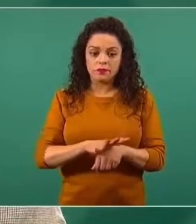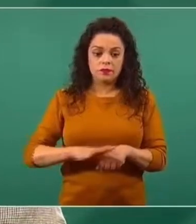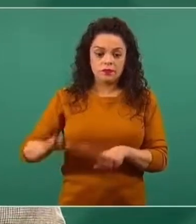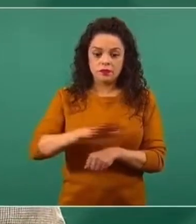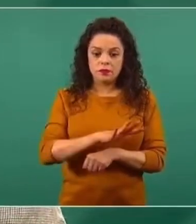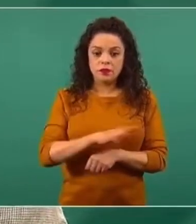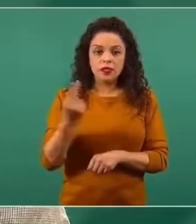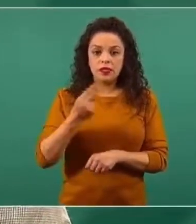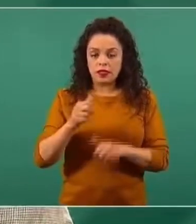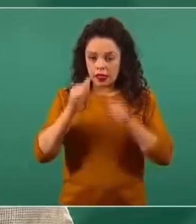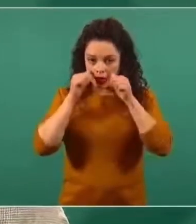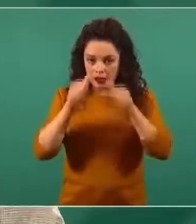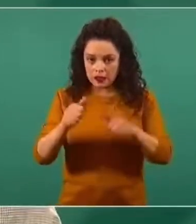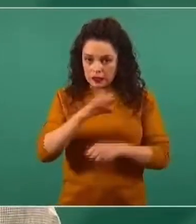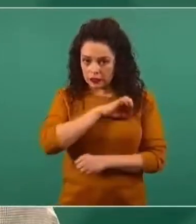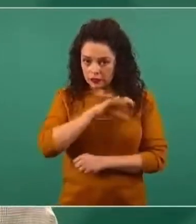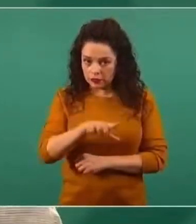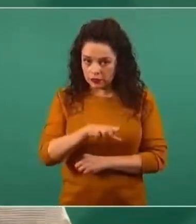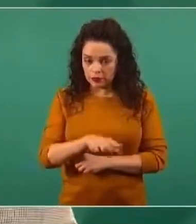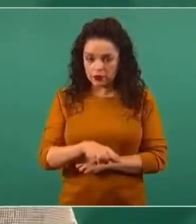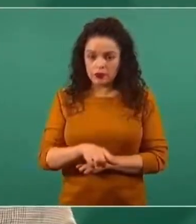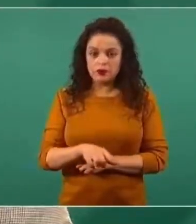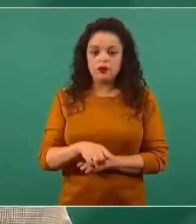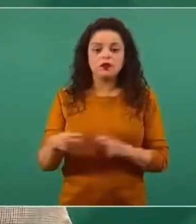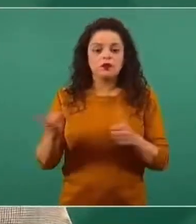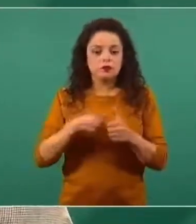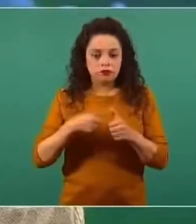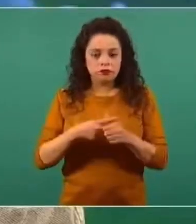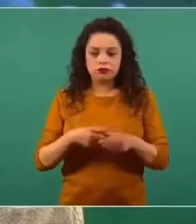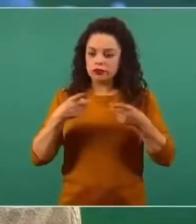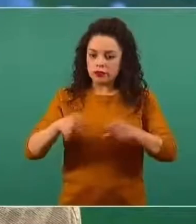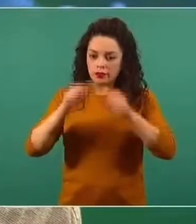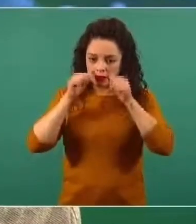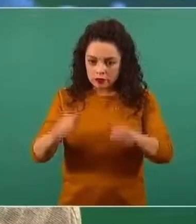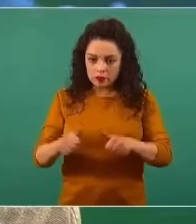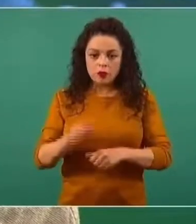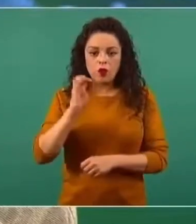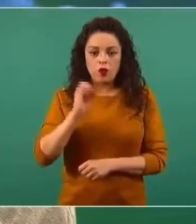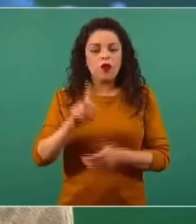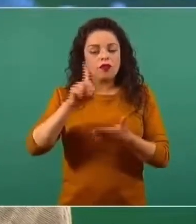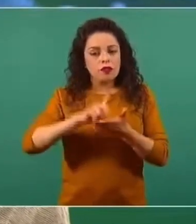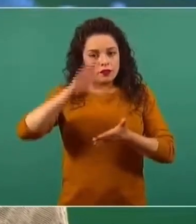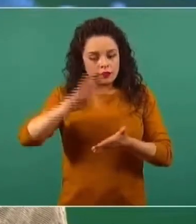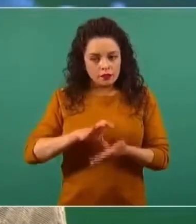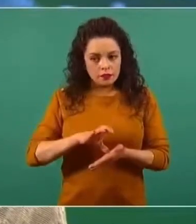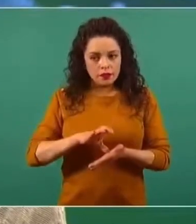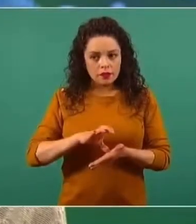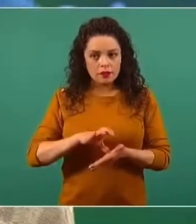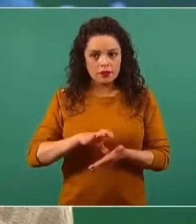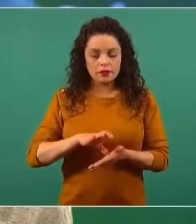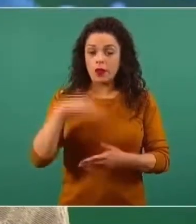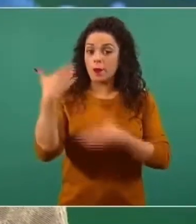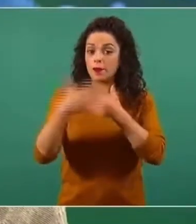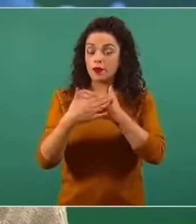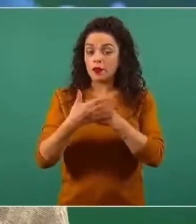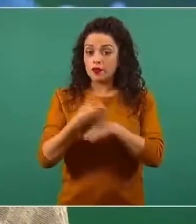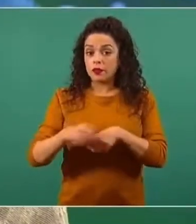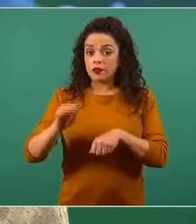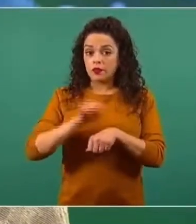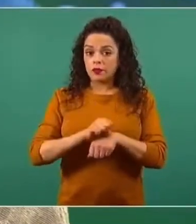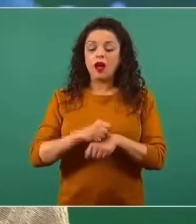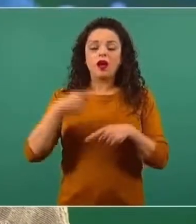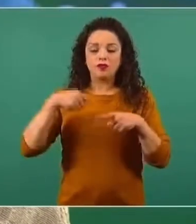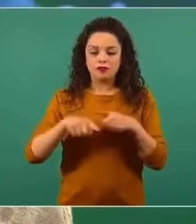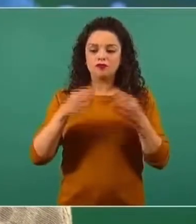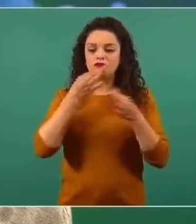atención, poblaciones de atención prioritaria, poblaciones con discapacidad, la próxima semana estaremos anunciando